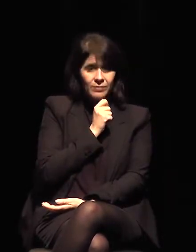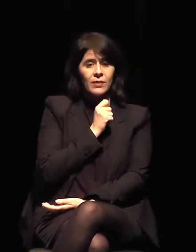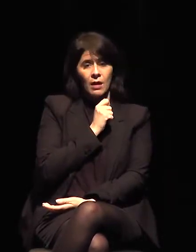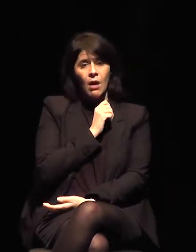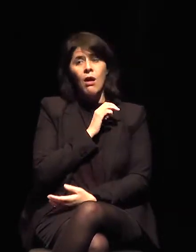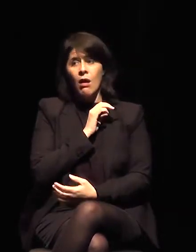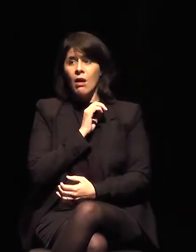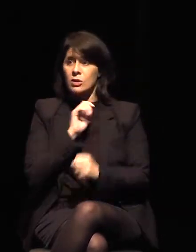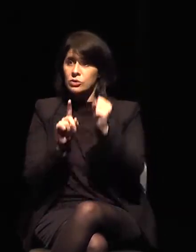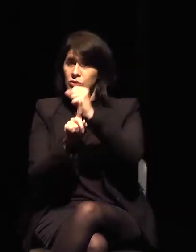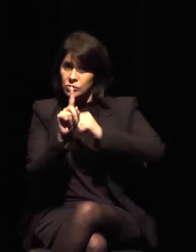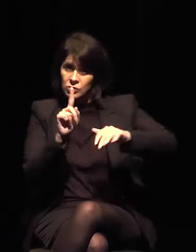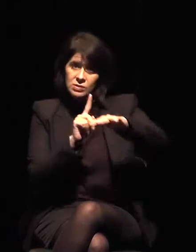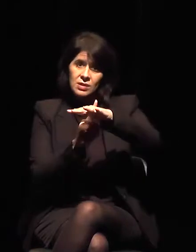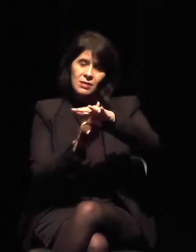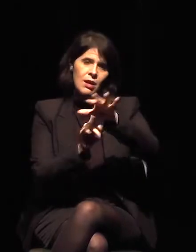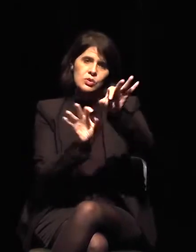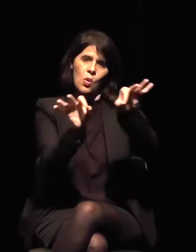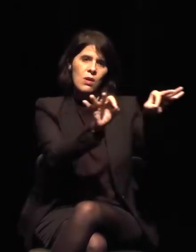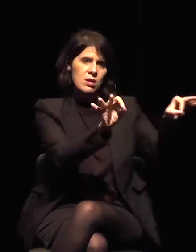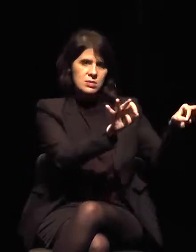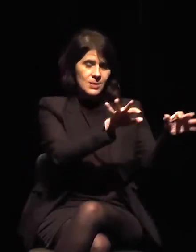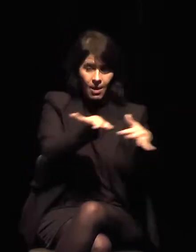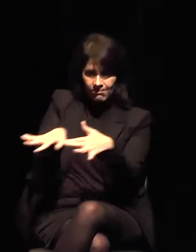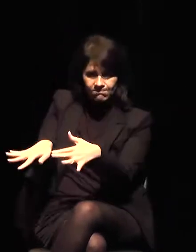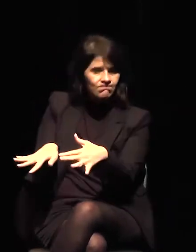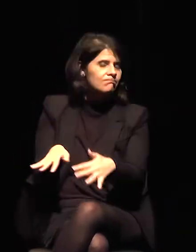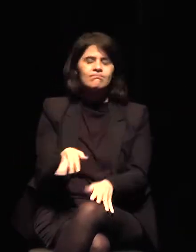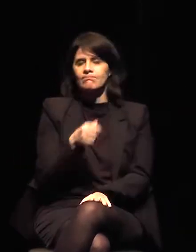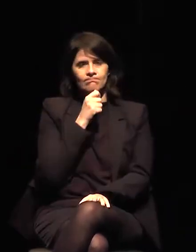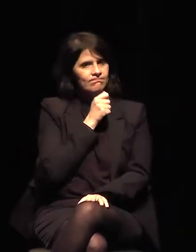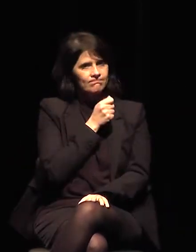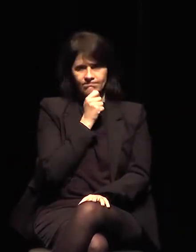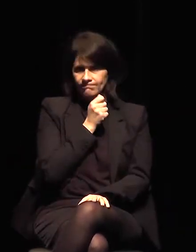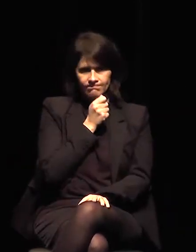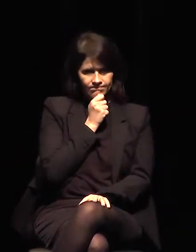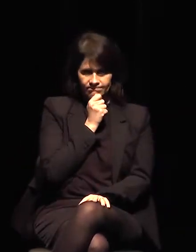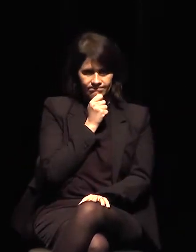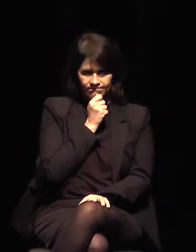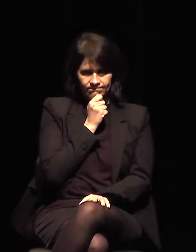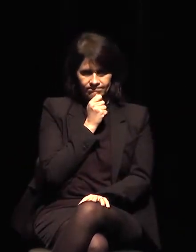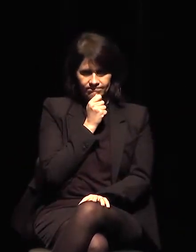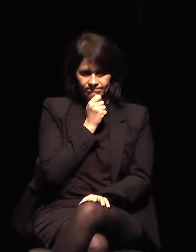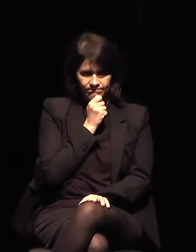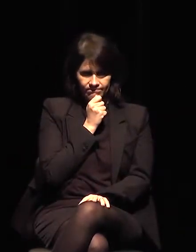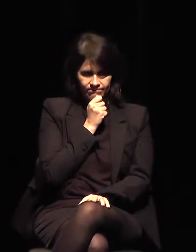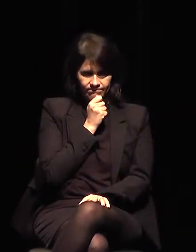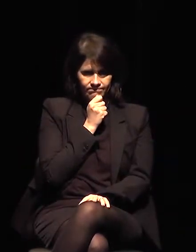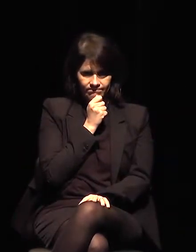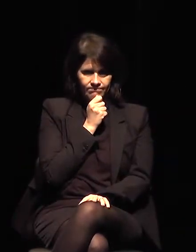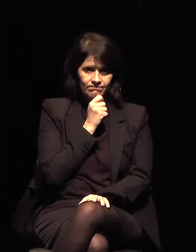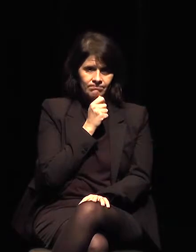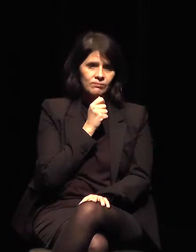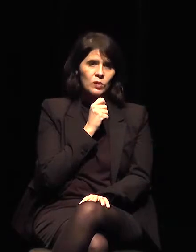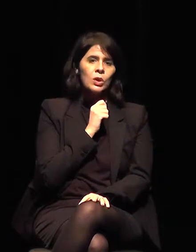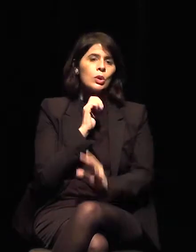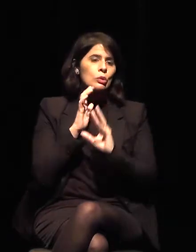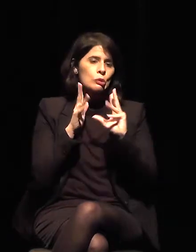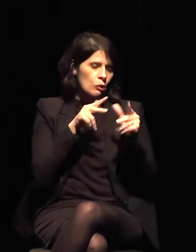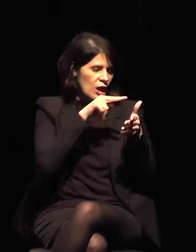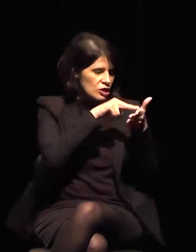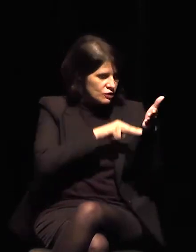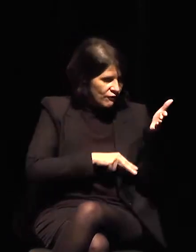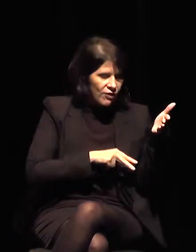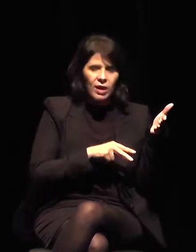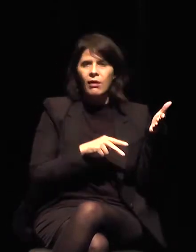No lo hemos hecho todavía, al contrario, todo lo que leemos y vemos con respecto a la cultura y al